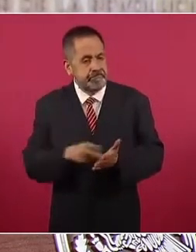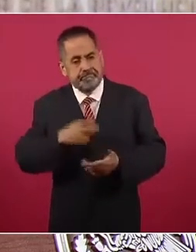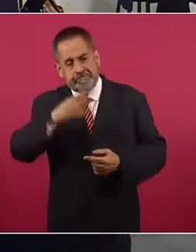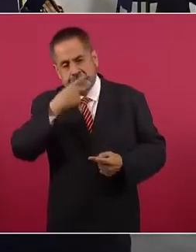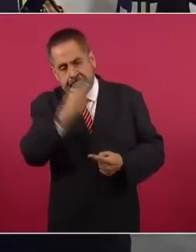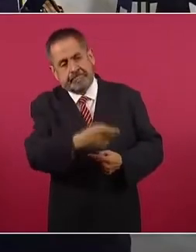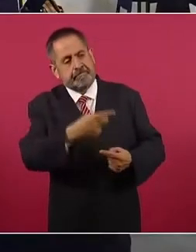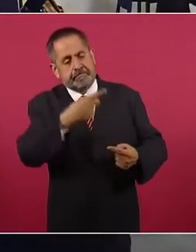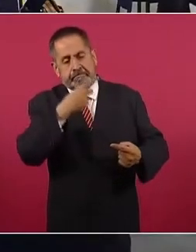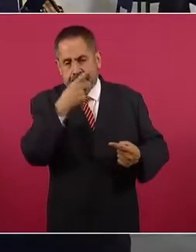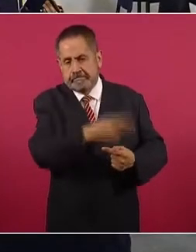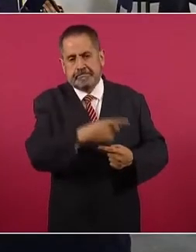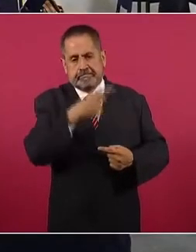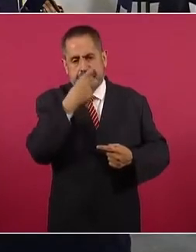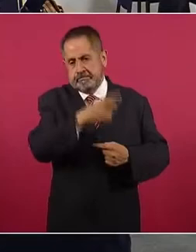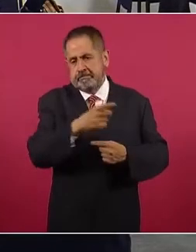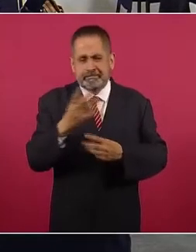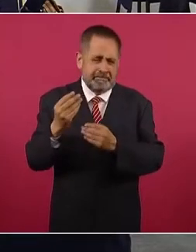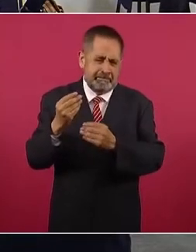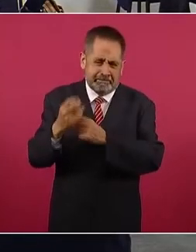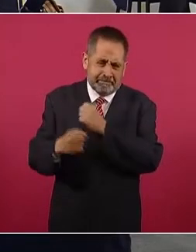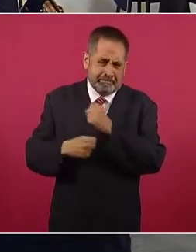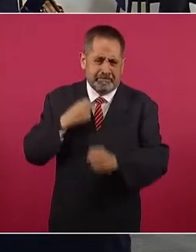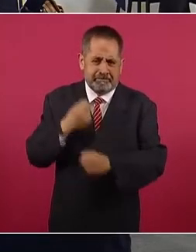y lo repetimos por años.